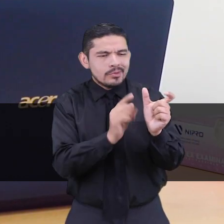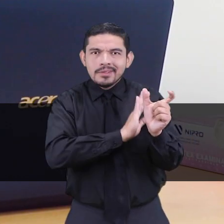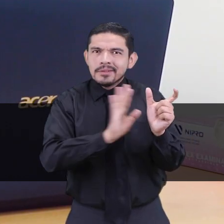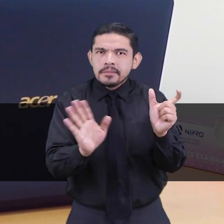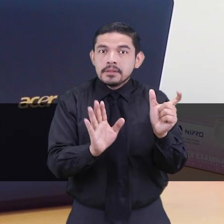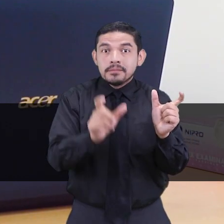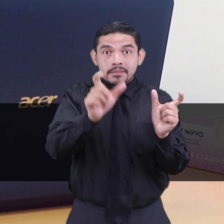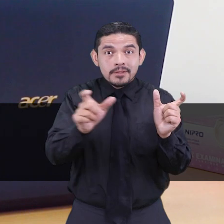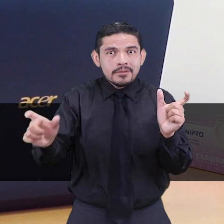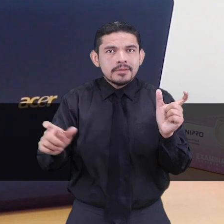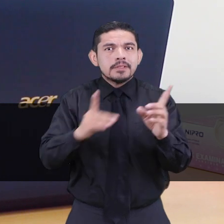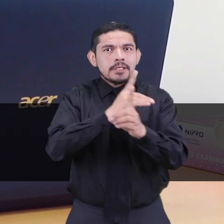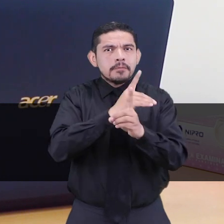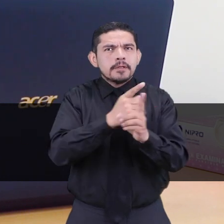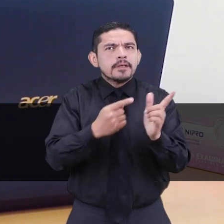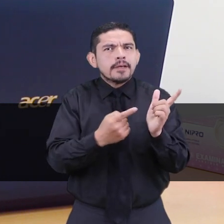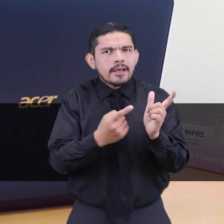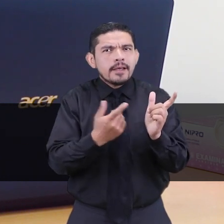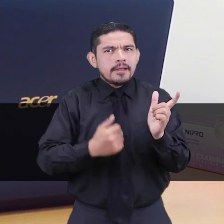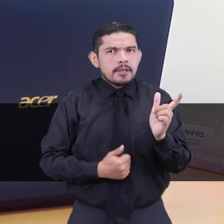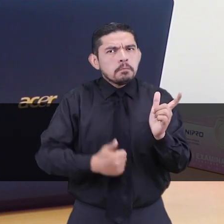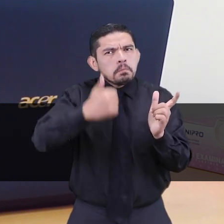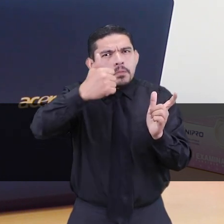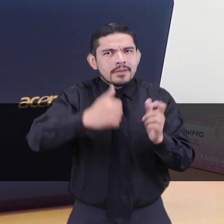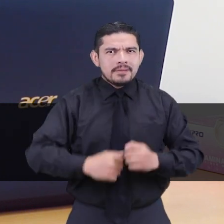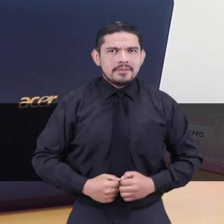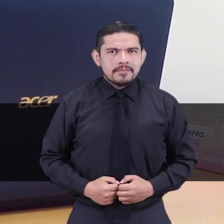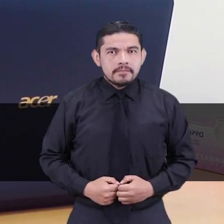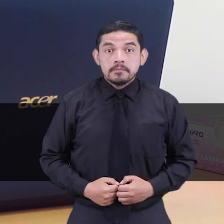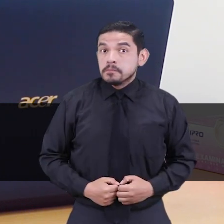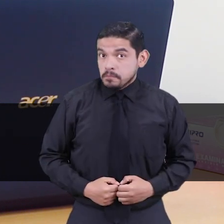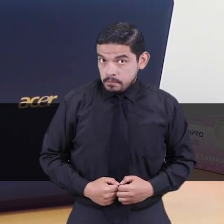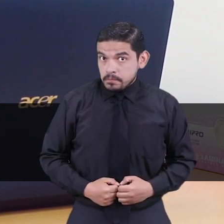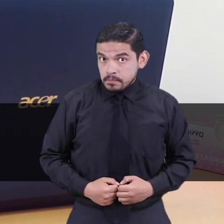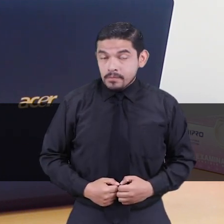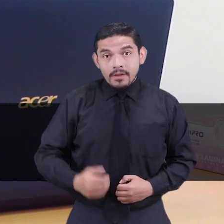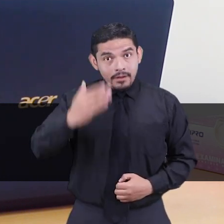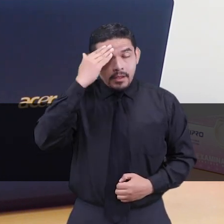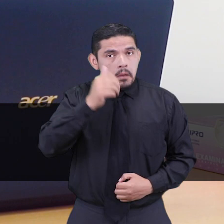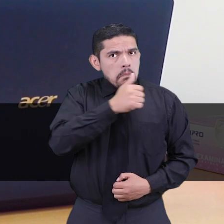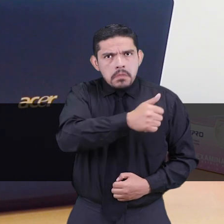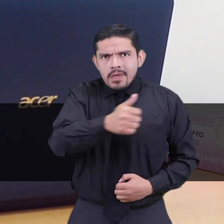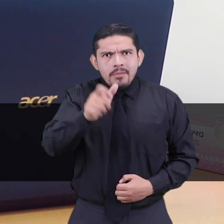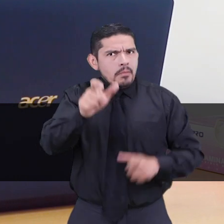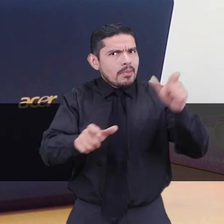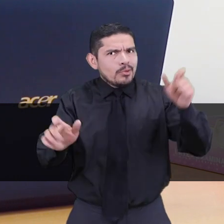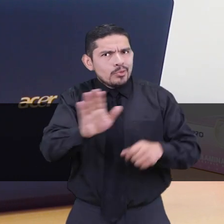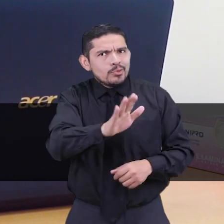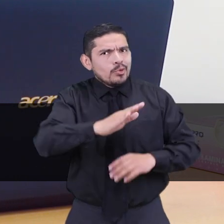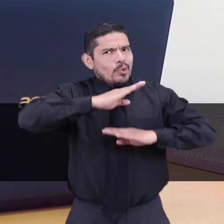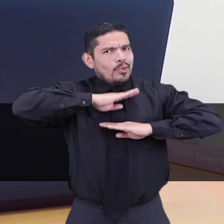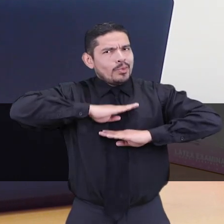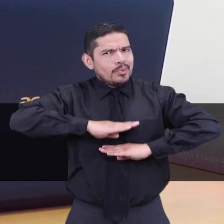documento para las personas con discapacidad en realidad se convierte en una ventaja, ya que por idea de los